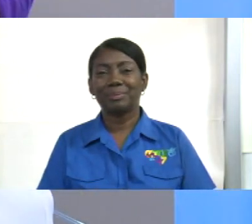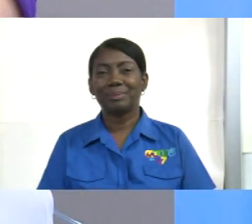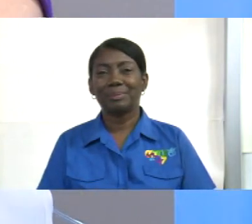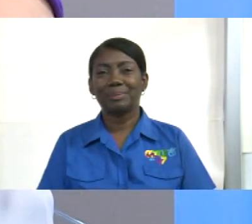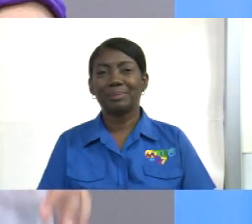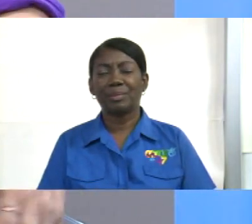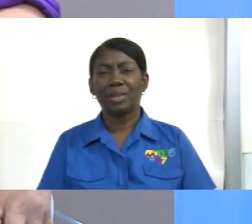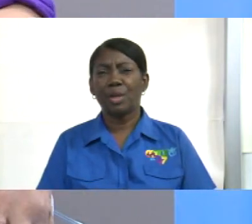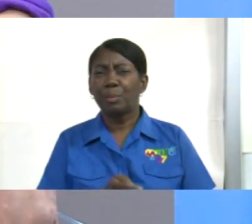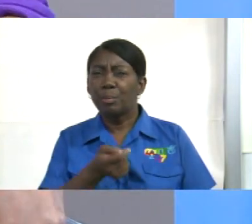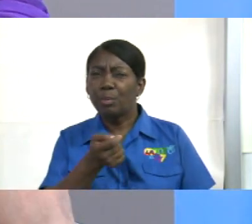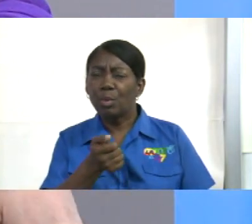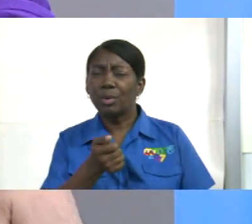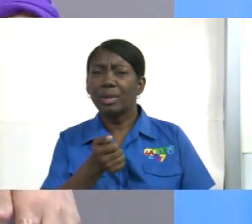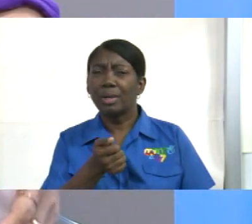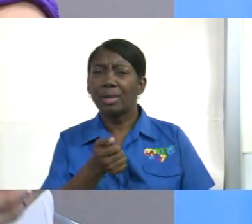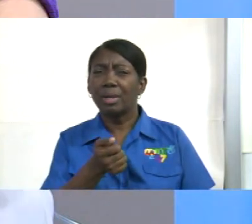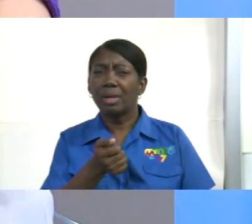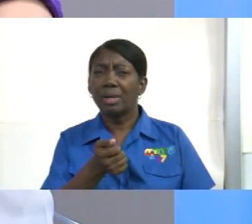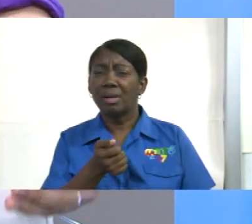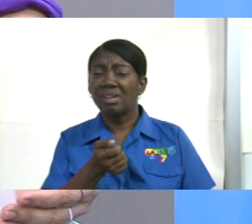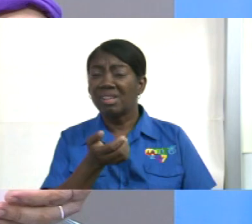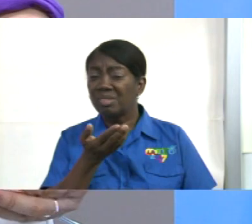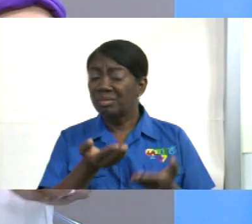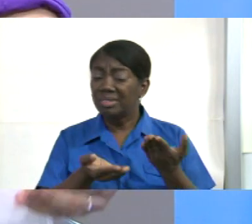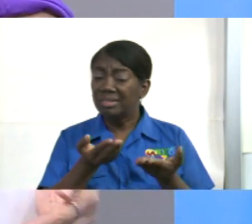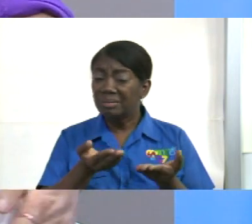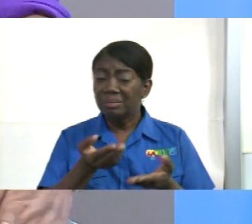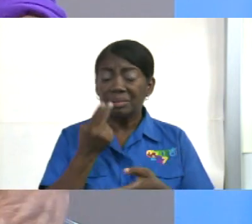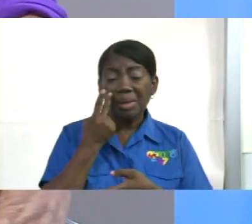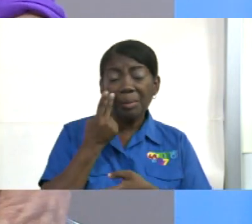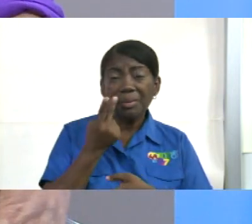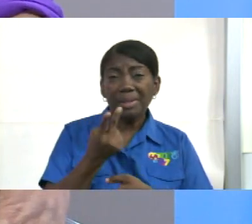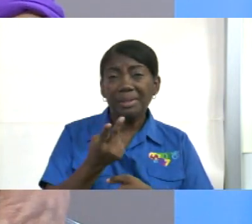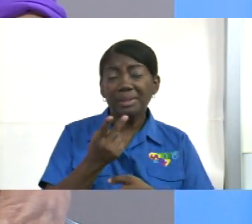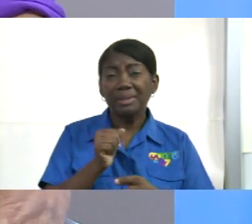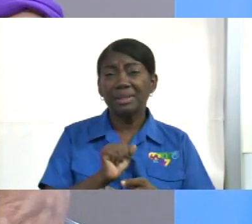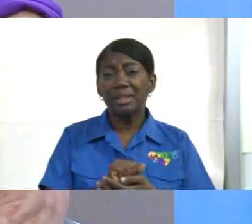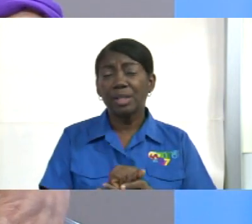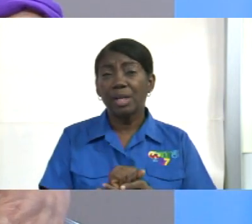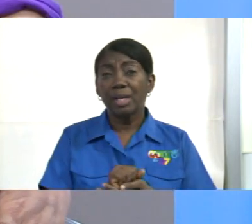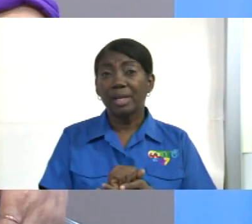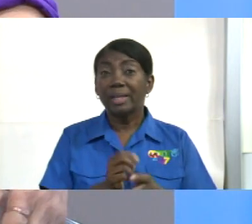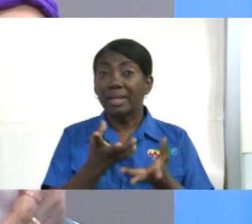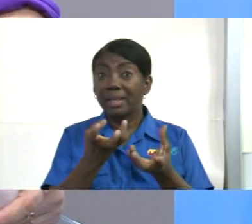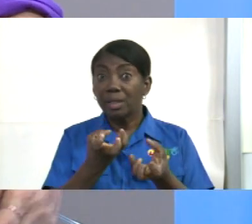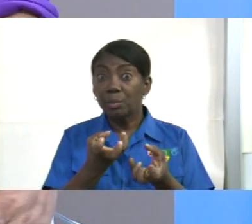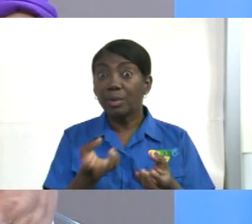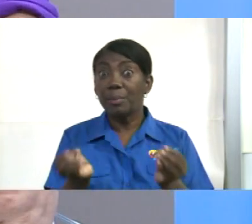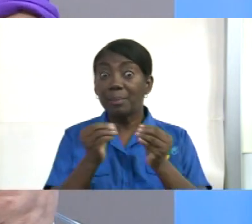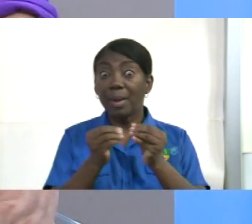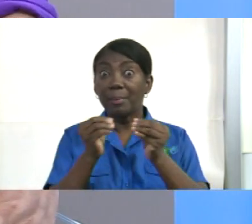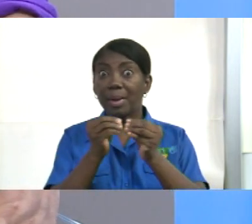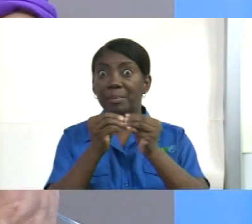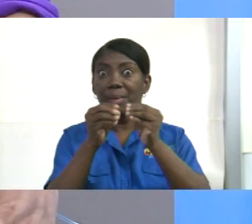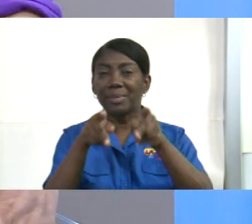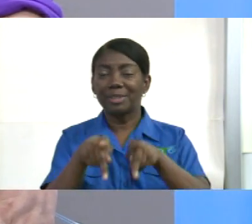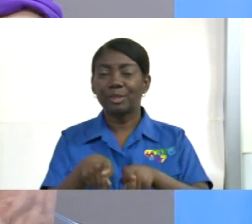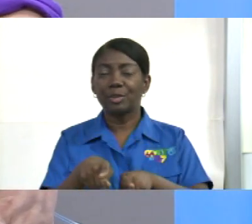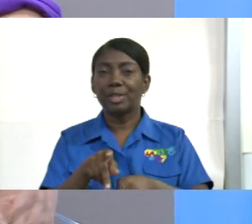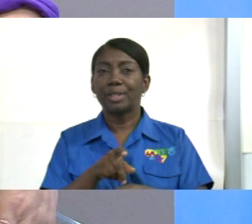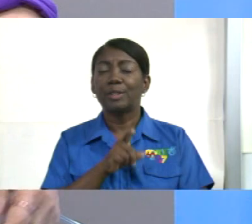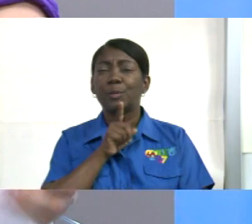Pocas veces se ve personas, queremos que haya muchas más personas, que son un verdadero